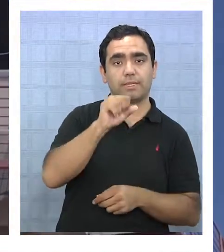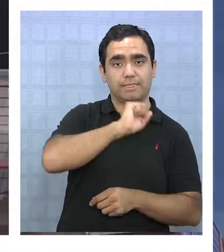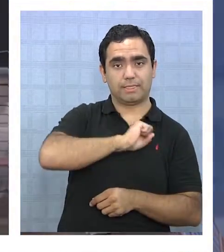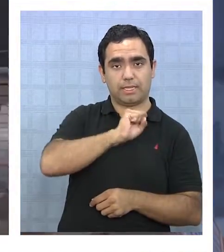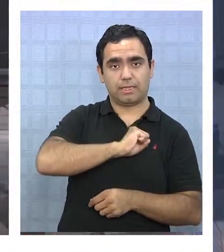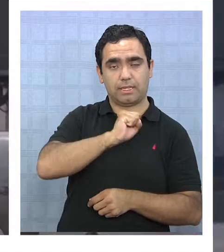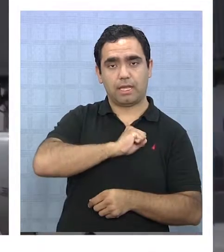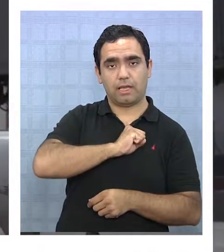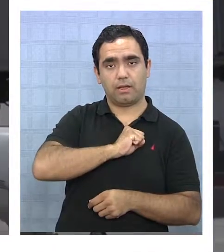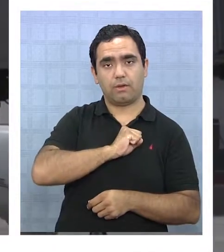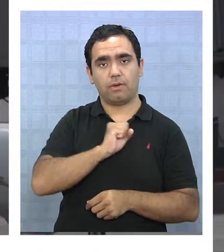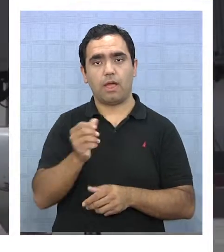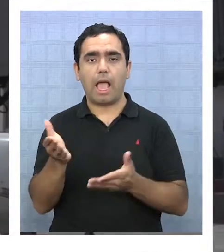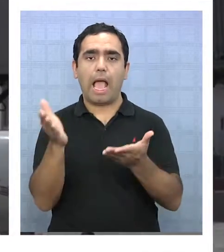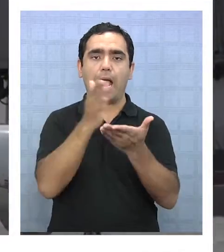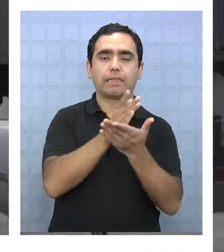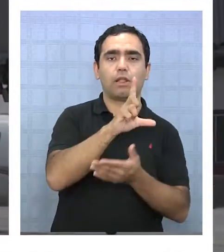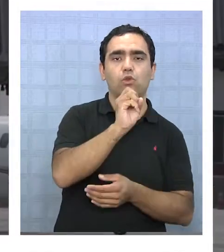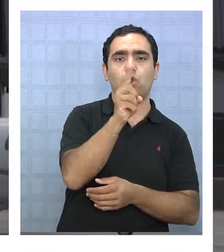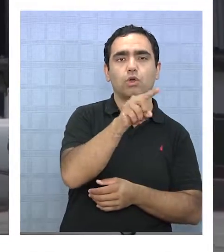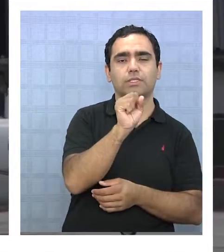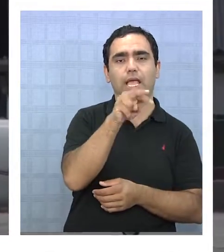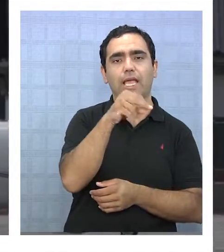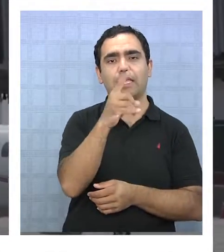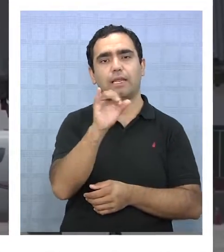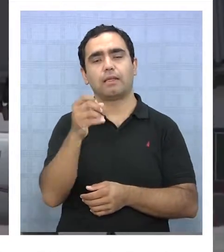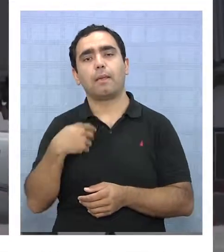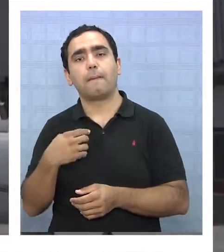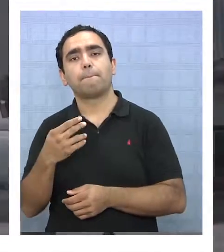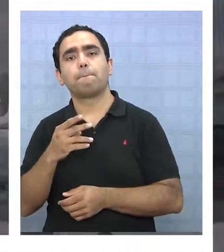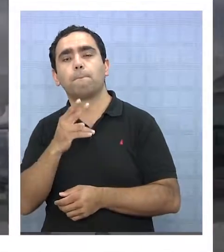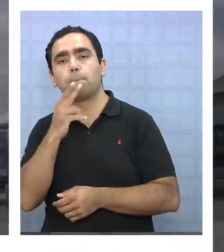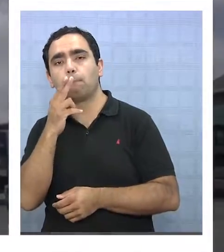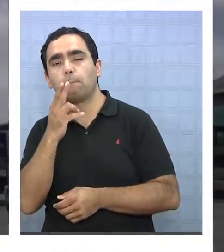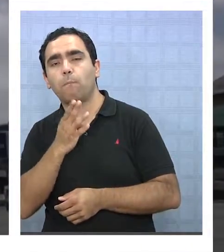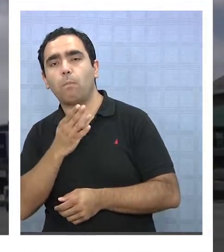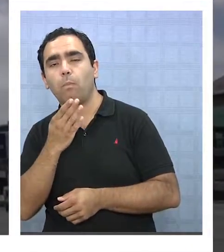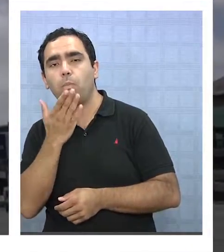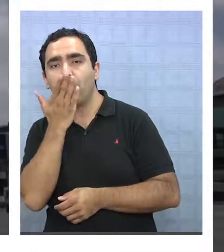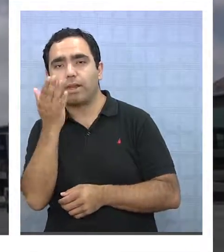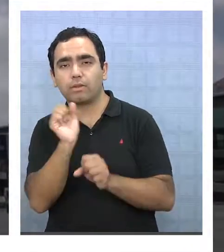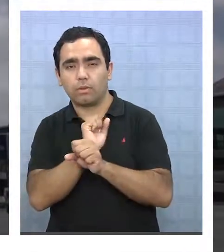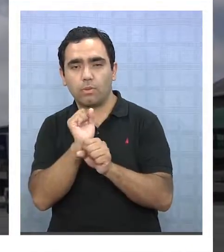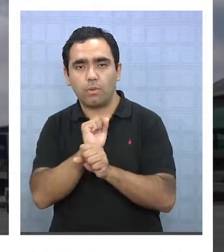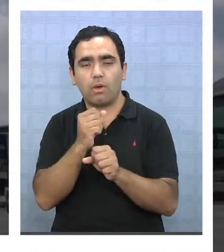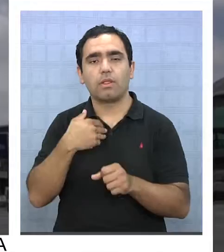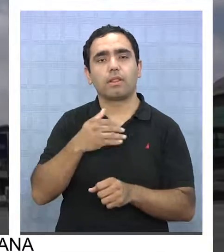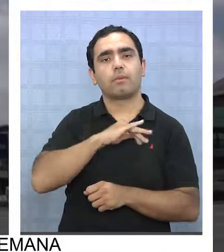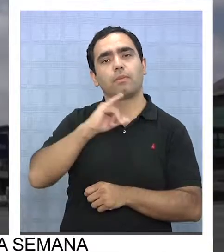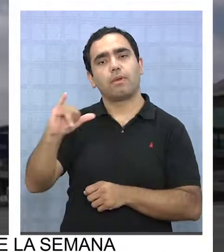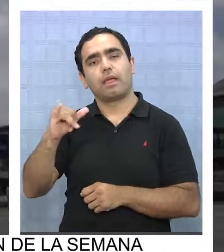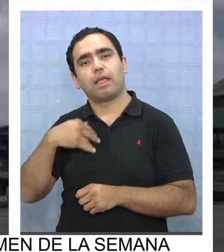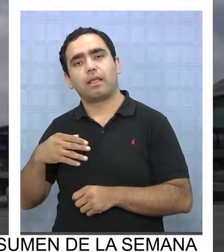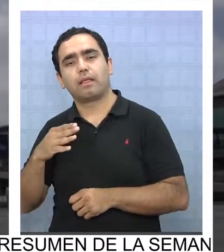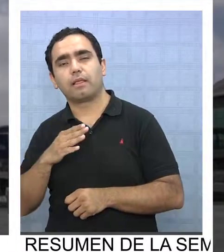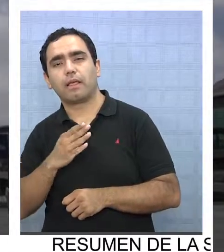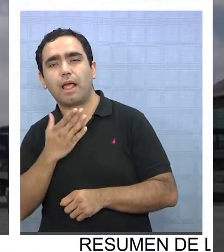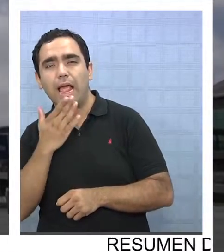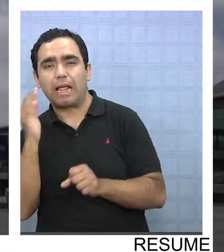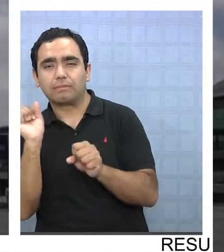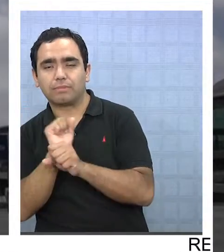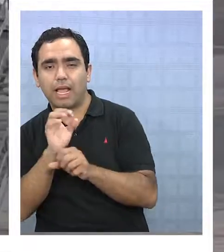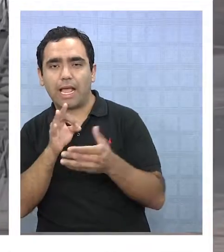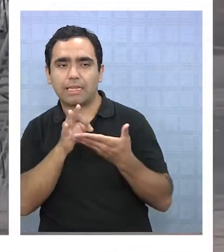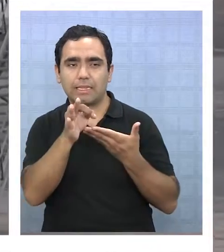luego Santiago controla hasta Los Ángeles, Puerto Montt hasta Balmaceda, y Punta Arenas hasta la Antártica, más el sector